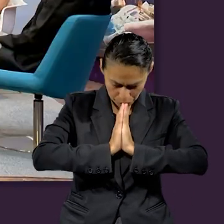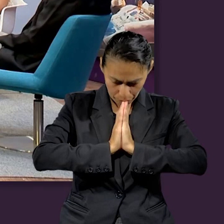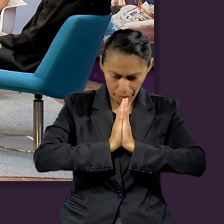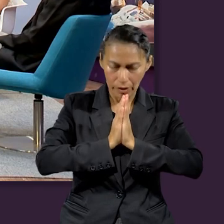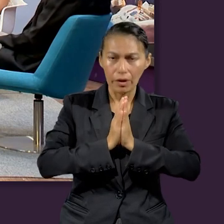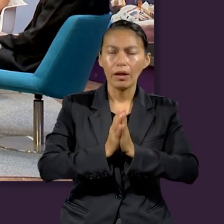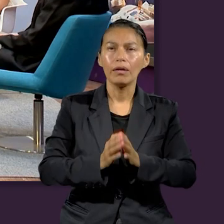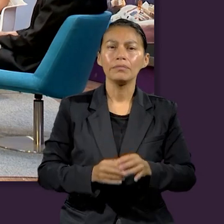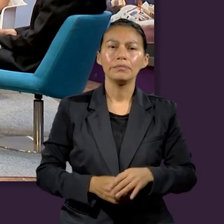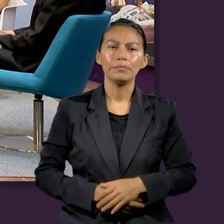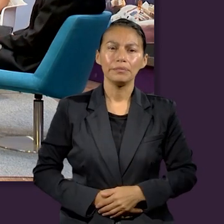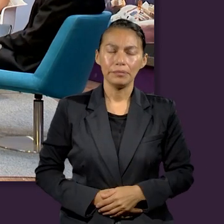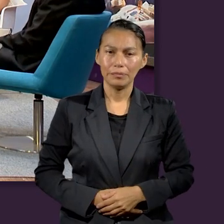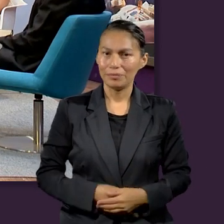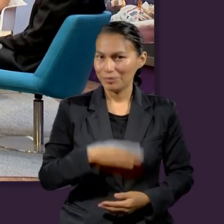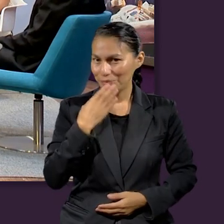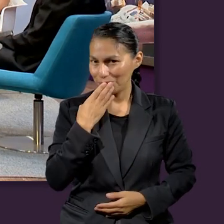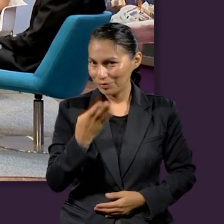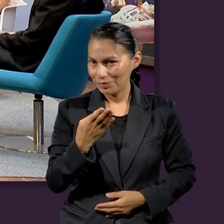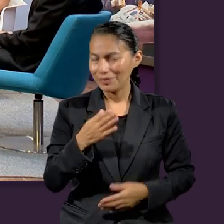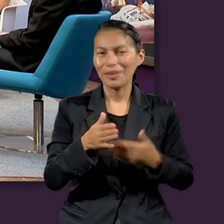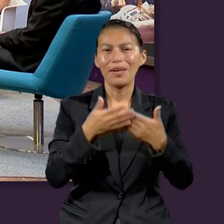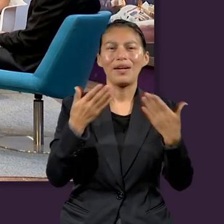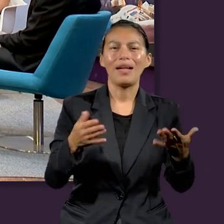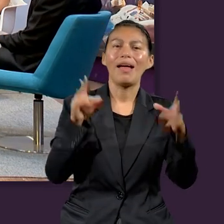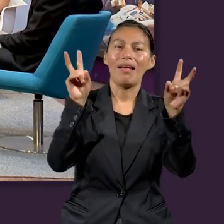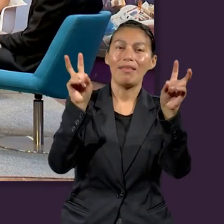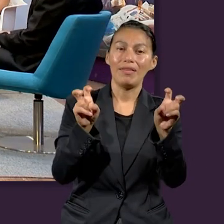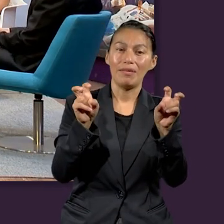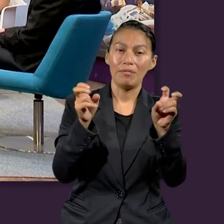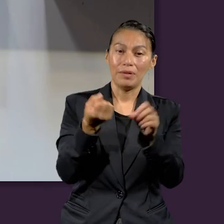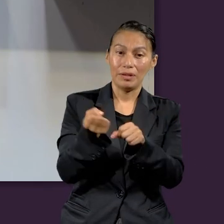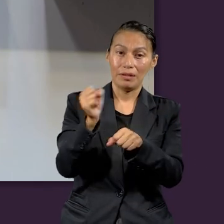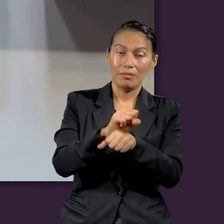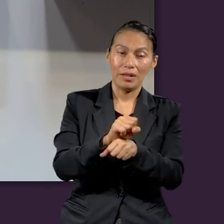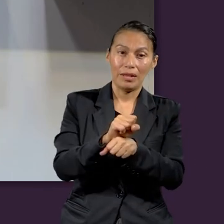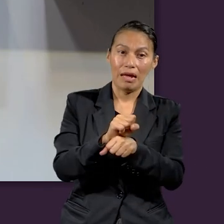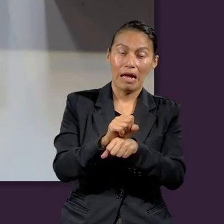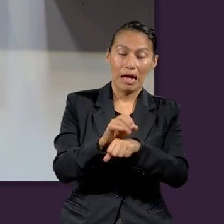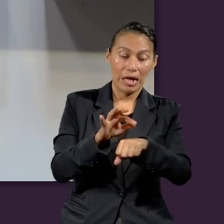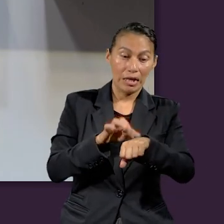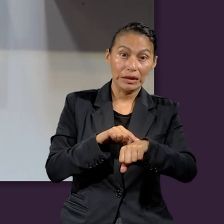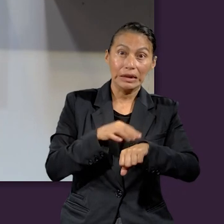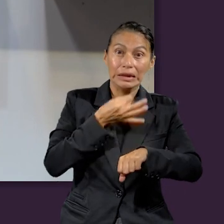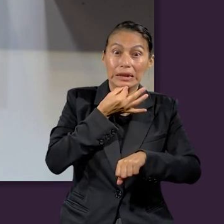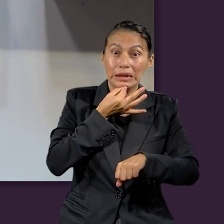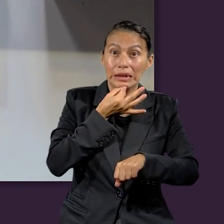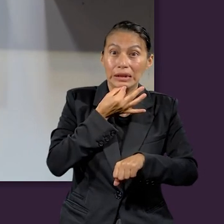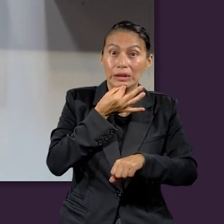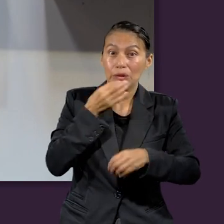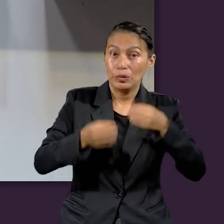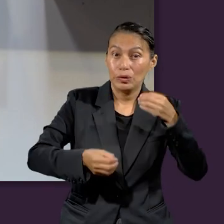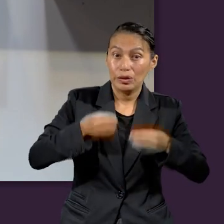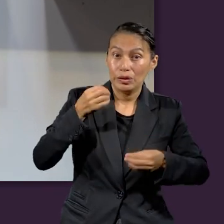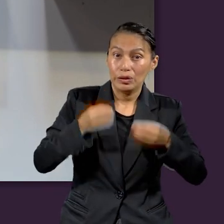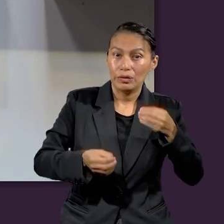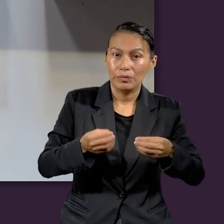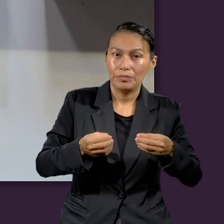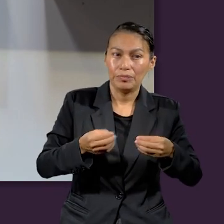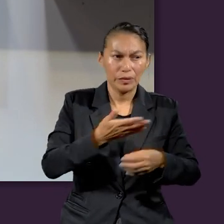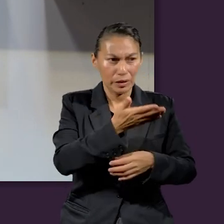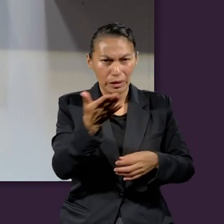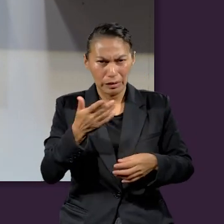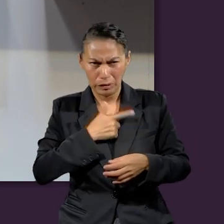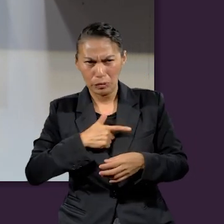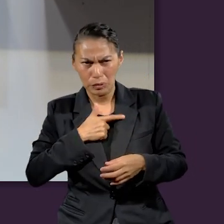Amén. Muy bien, pues, el tema de esta semana ha sido la hora de su juicio. ¿A